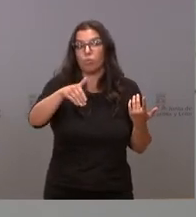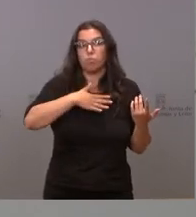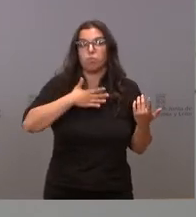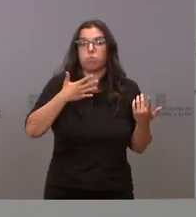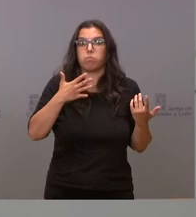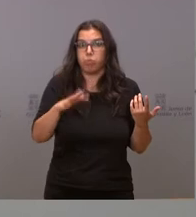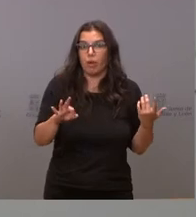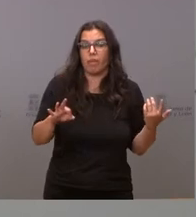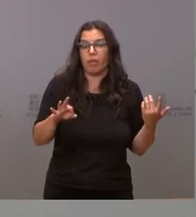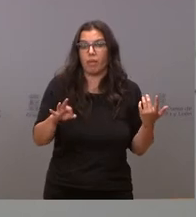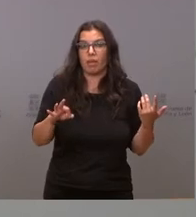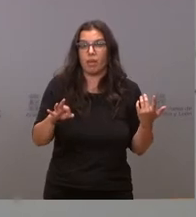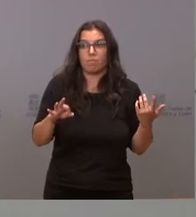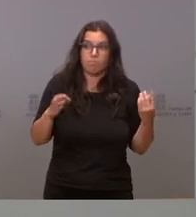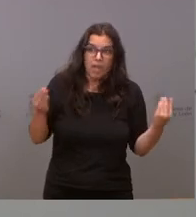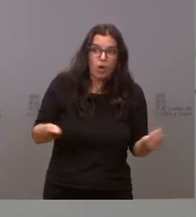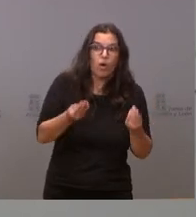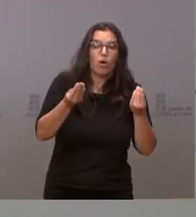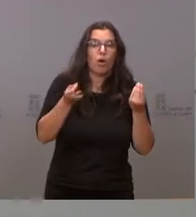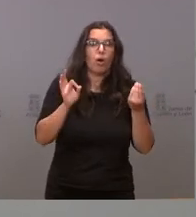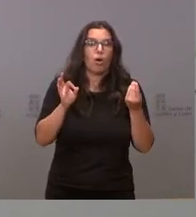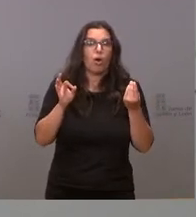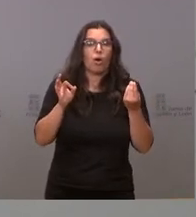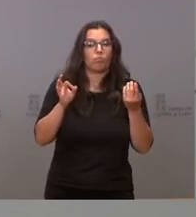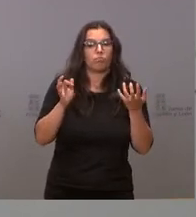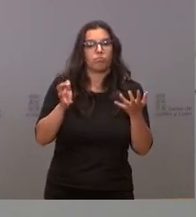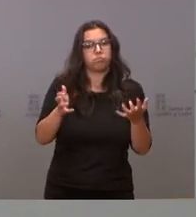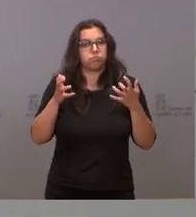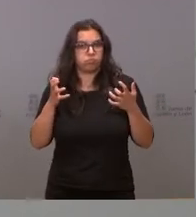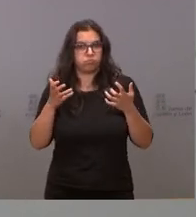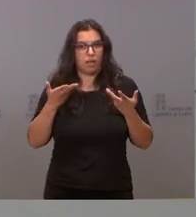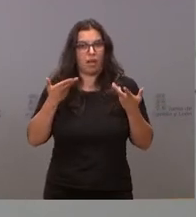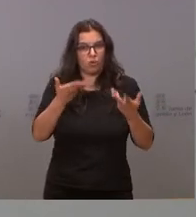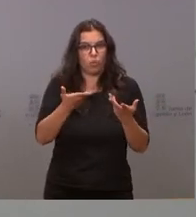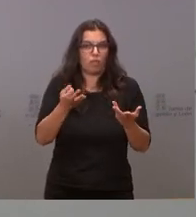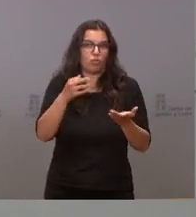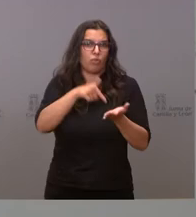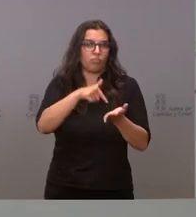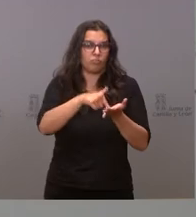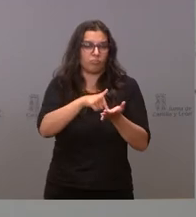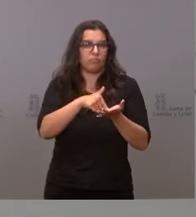podamos beneficiar o mejorar esas ayudas y beneficios fiscales a las familias.